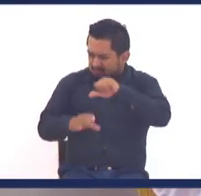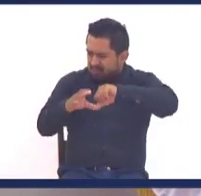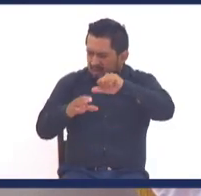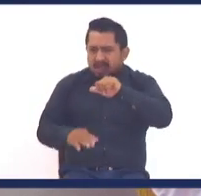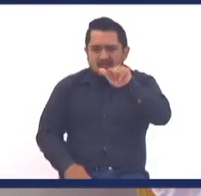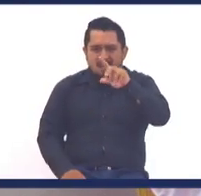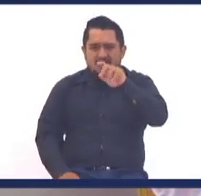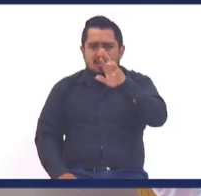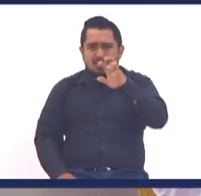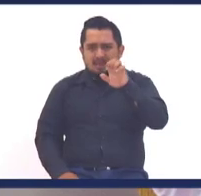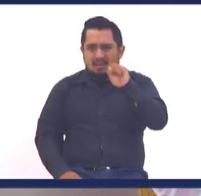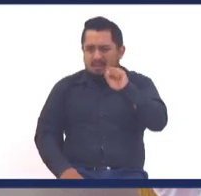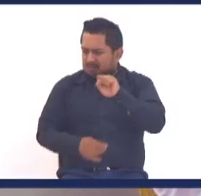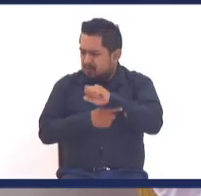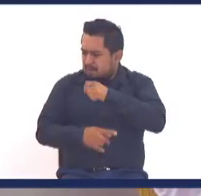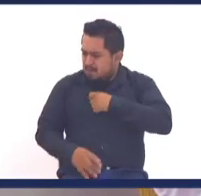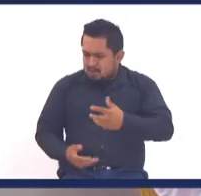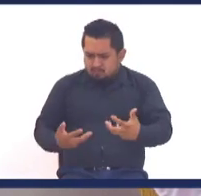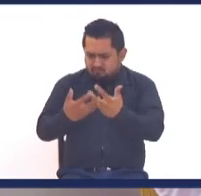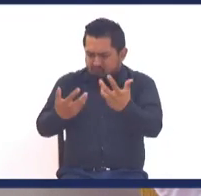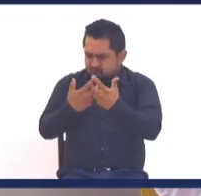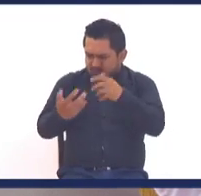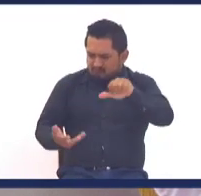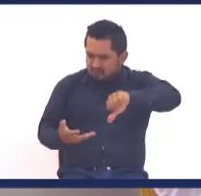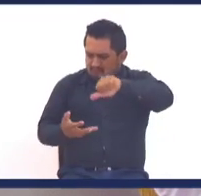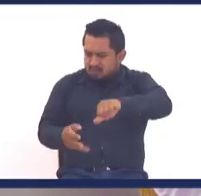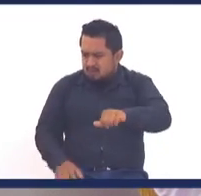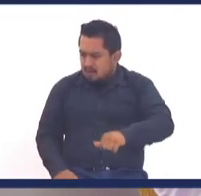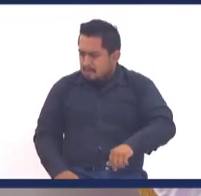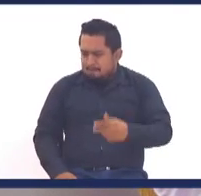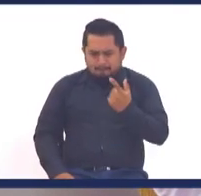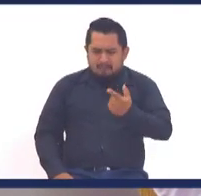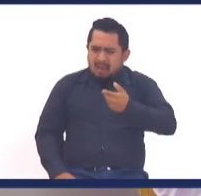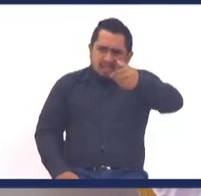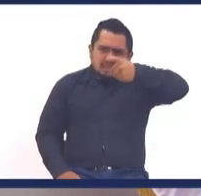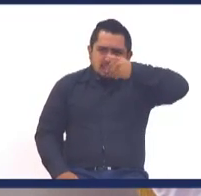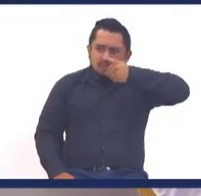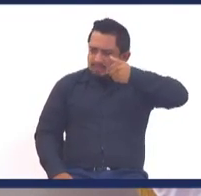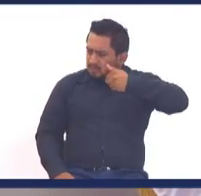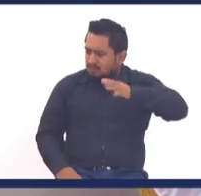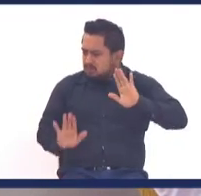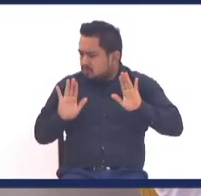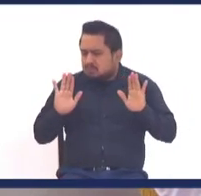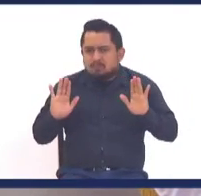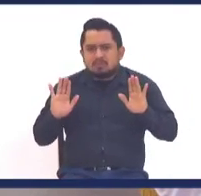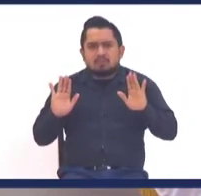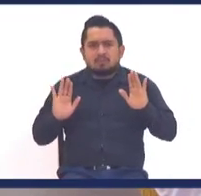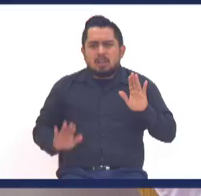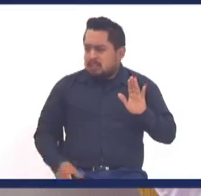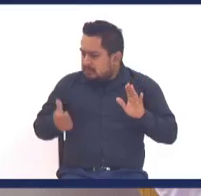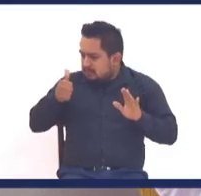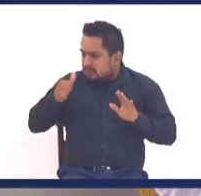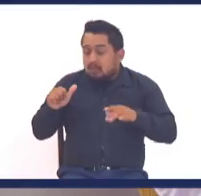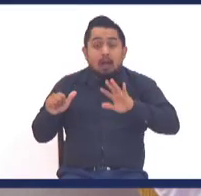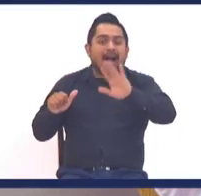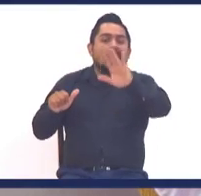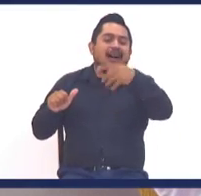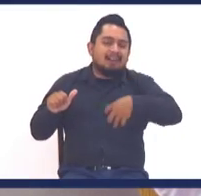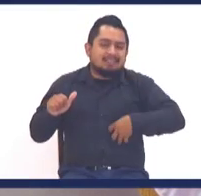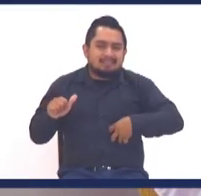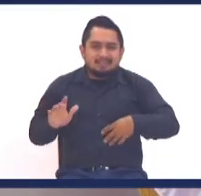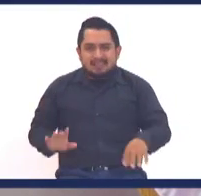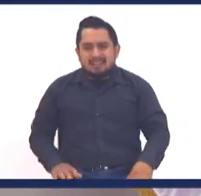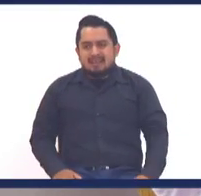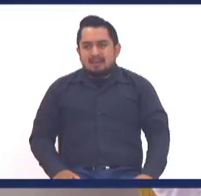aderezo es para la ensalada, pero la pizza se come sola, o con cerveza, digo, o con alguna bebida energizante,